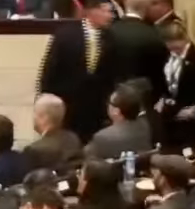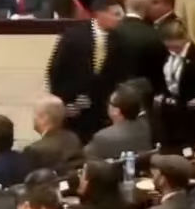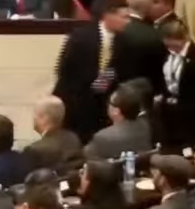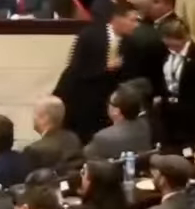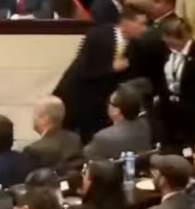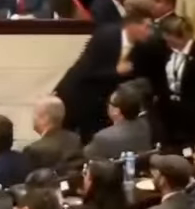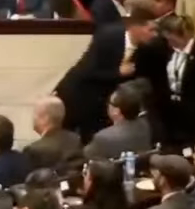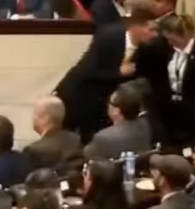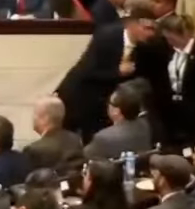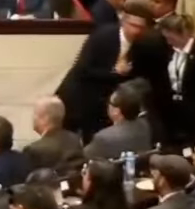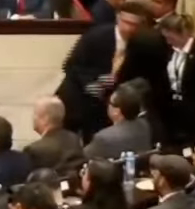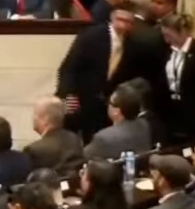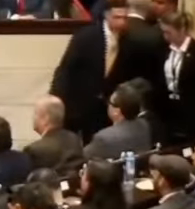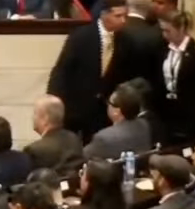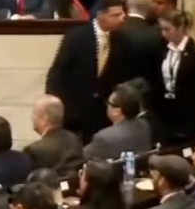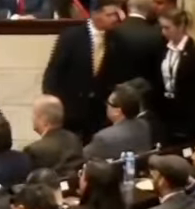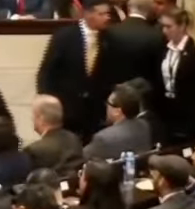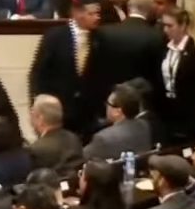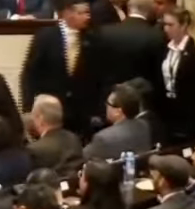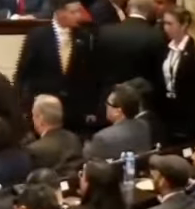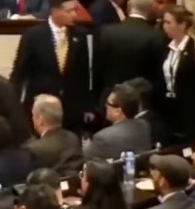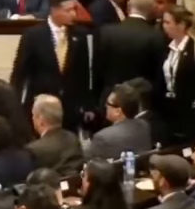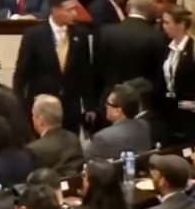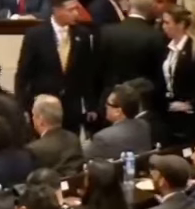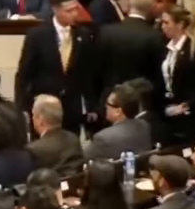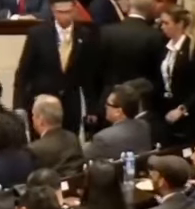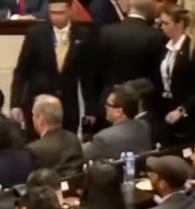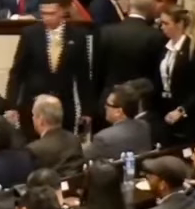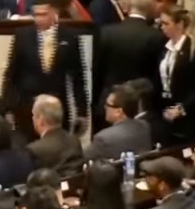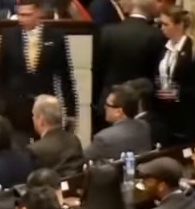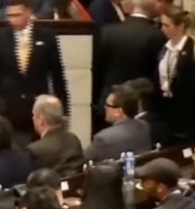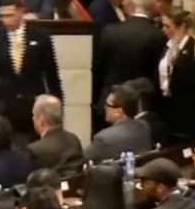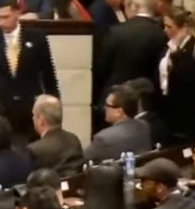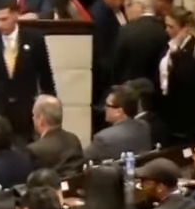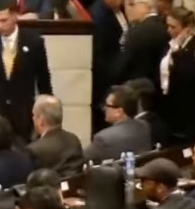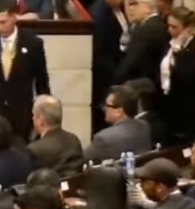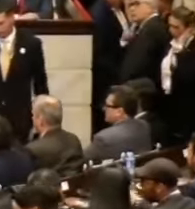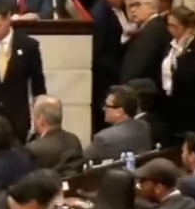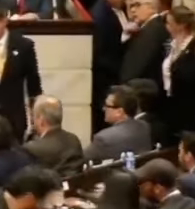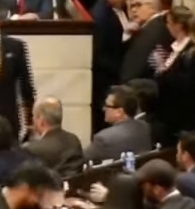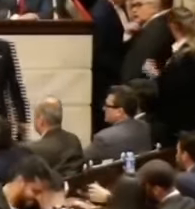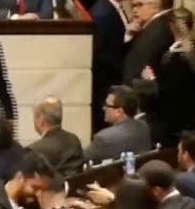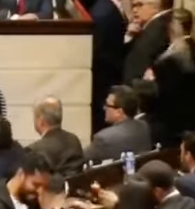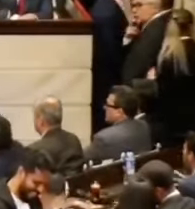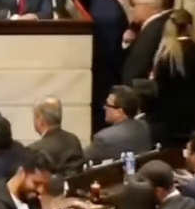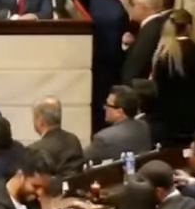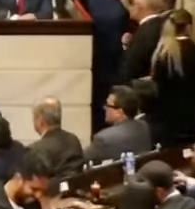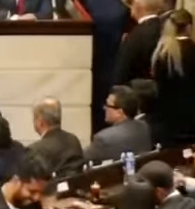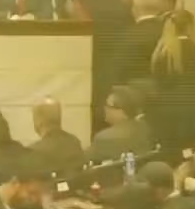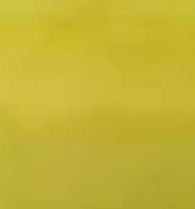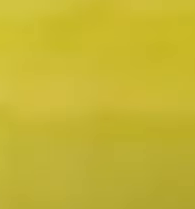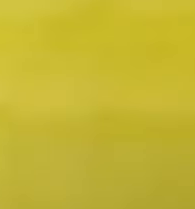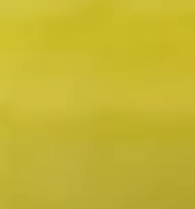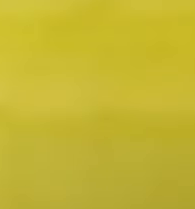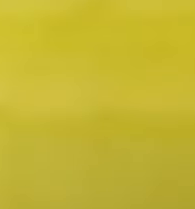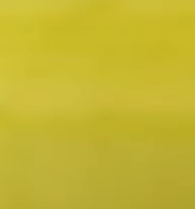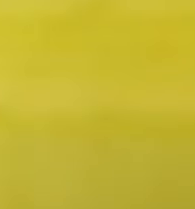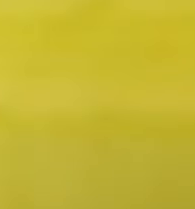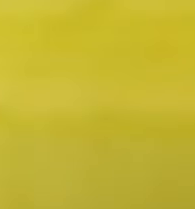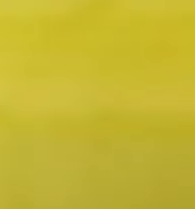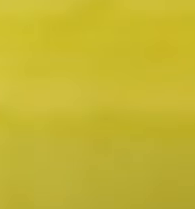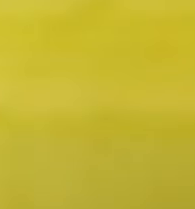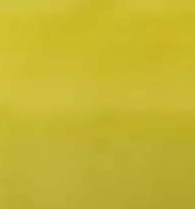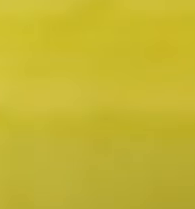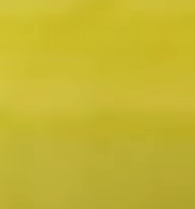expresidentes del Congreso. Señor presidente de la Cámara y vicepresidente del Congreso, doctor Andrés